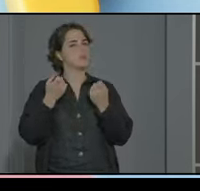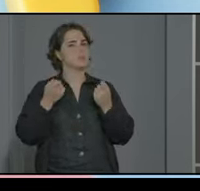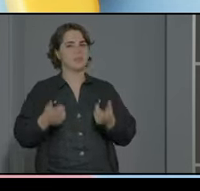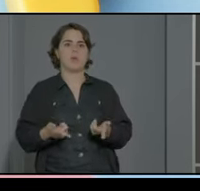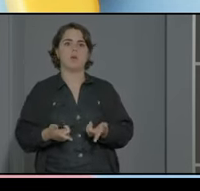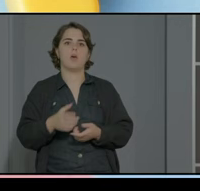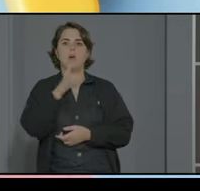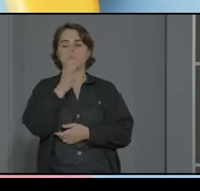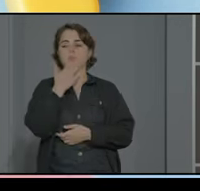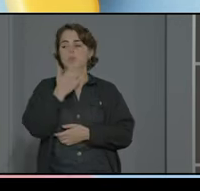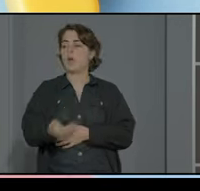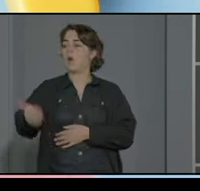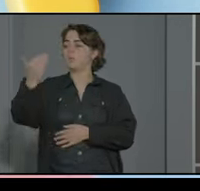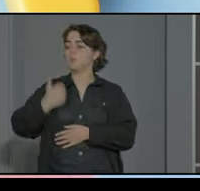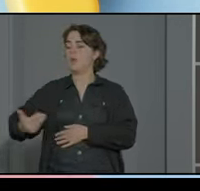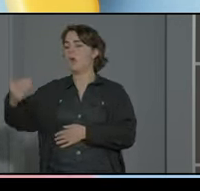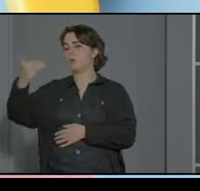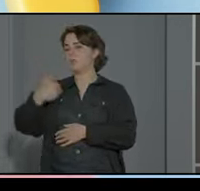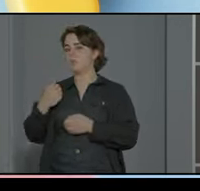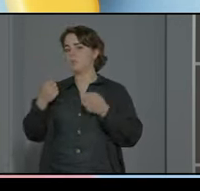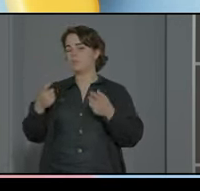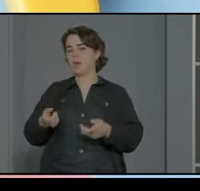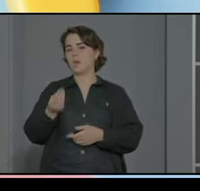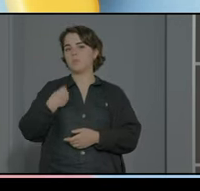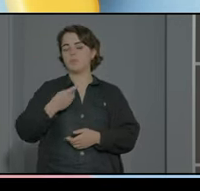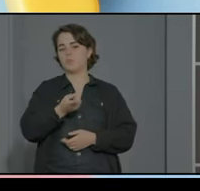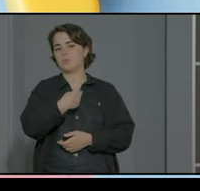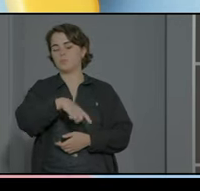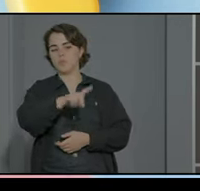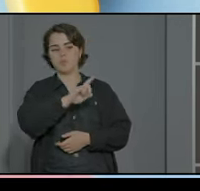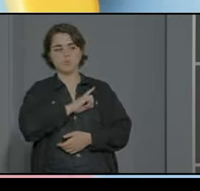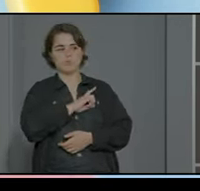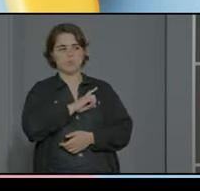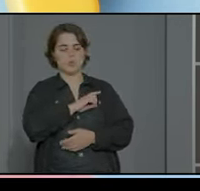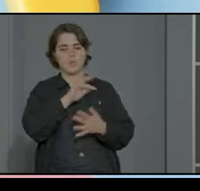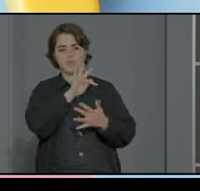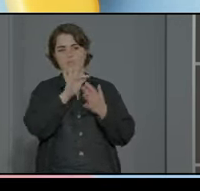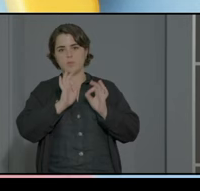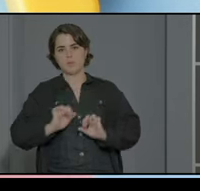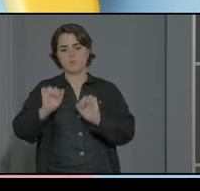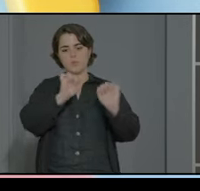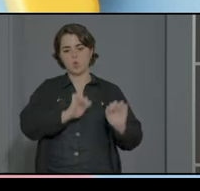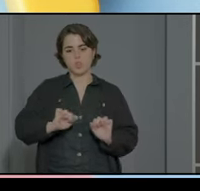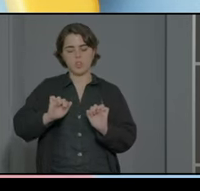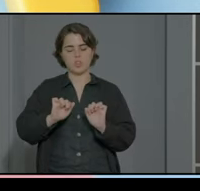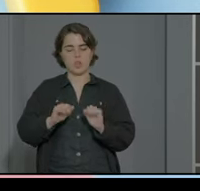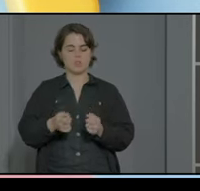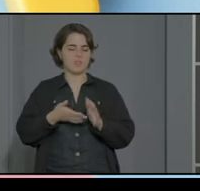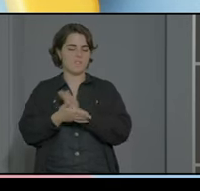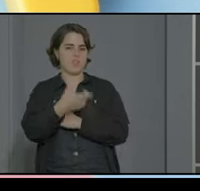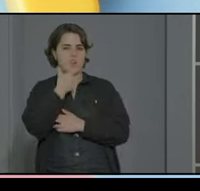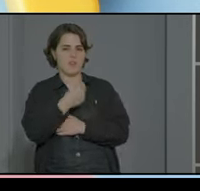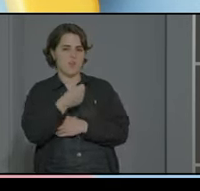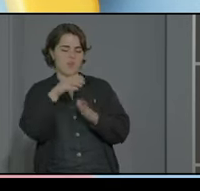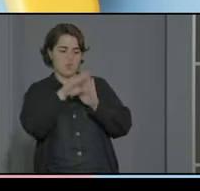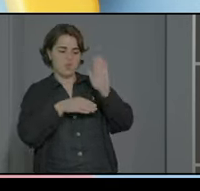porque si todo anterior se da y hemos conseguido dar todos esos factores de protección es más fácil que hacer